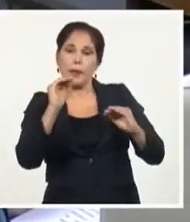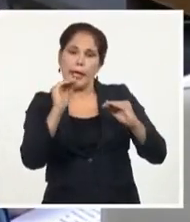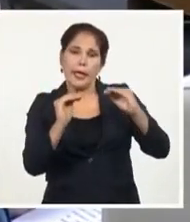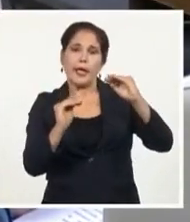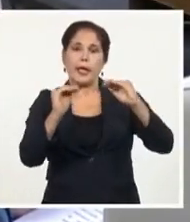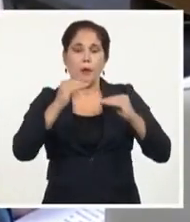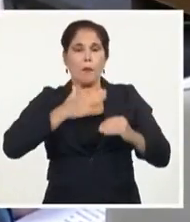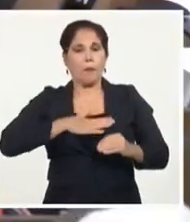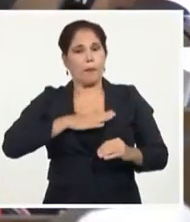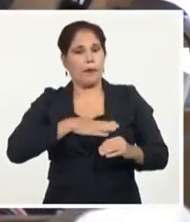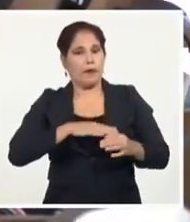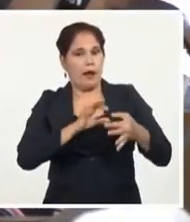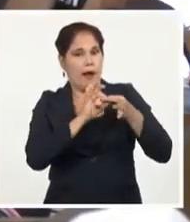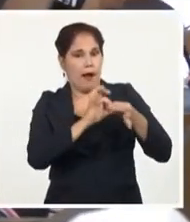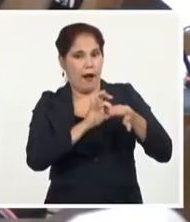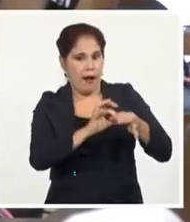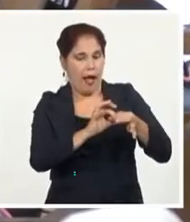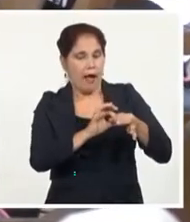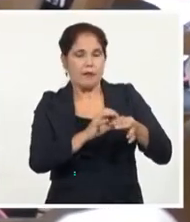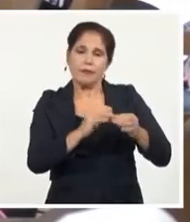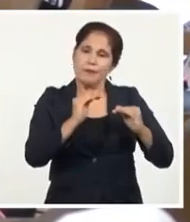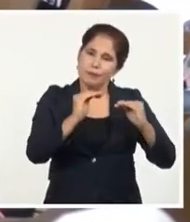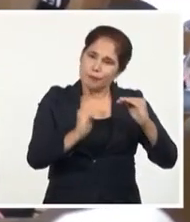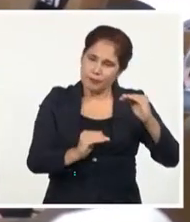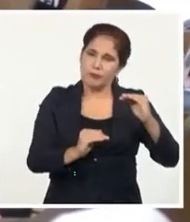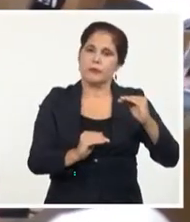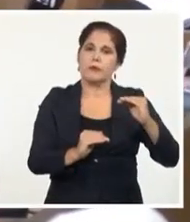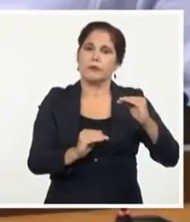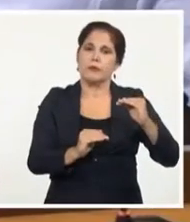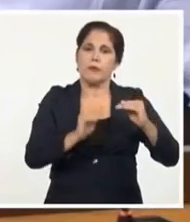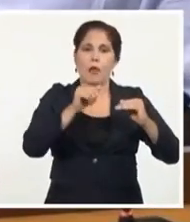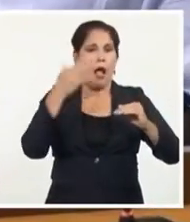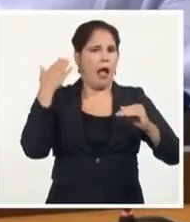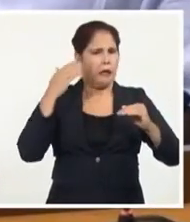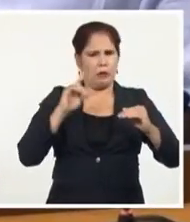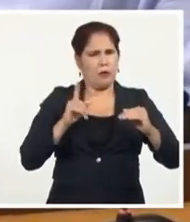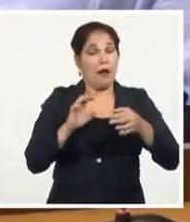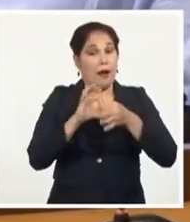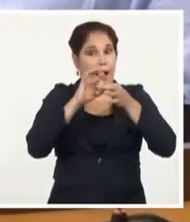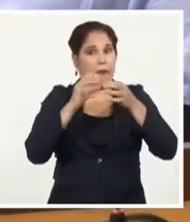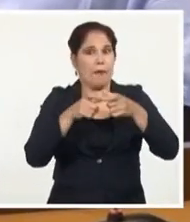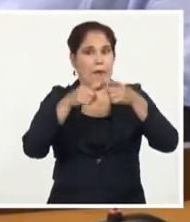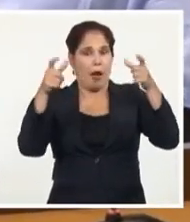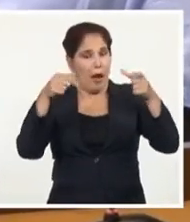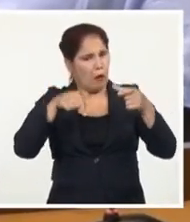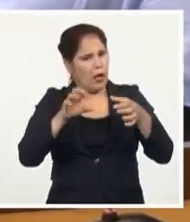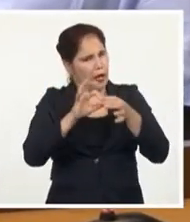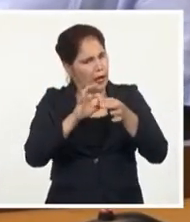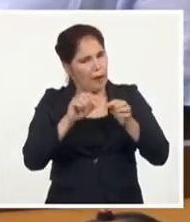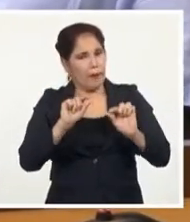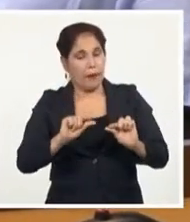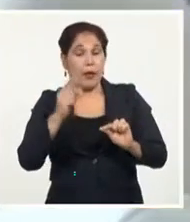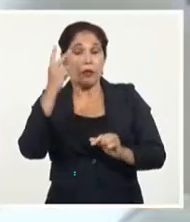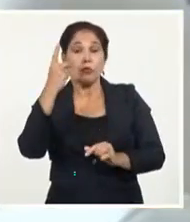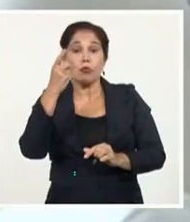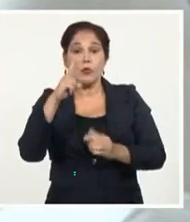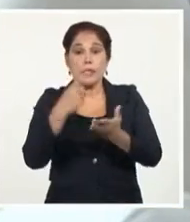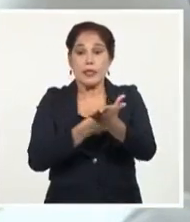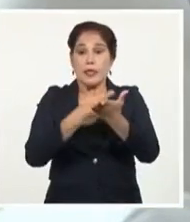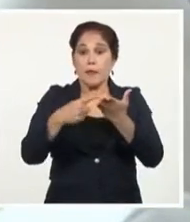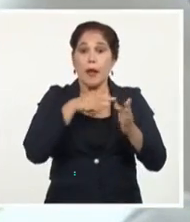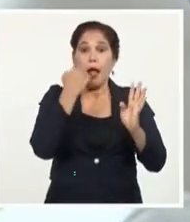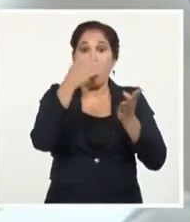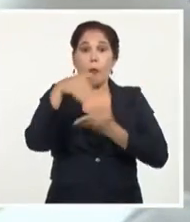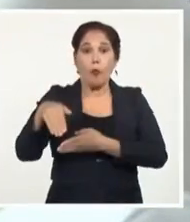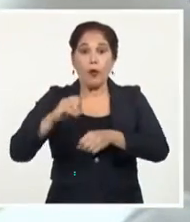pacientes graves y críticos inferiores al de etapas precedentes y con la alentadora noticia que desde hace 12 semanas nadie